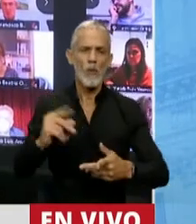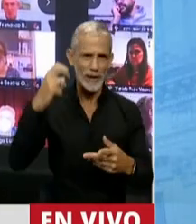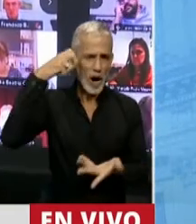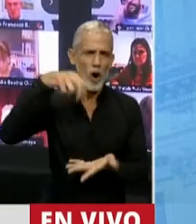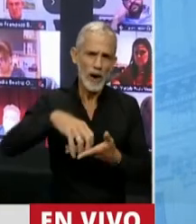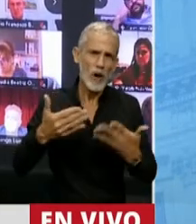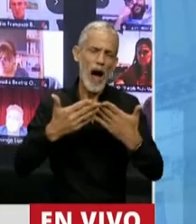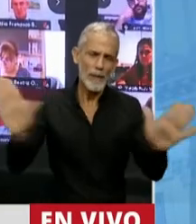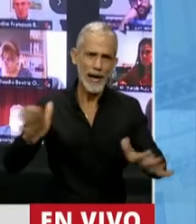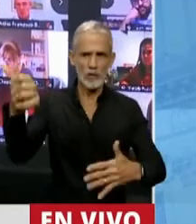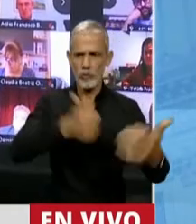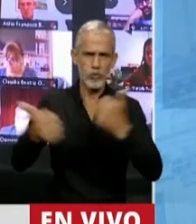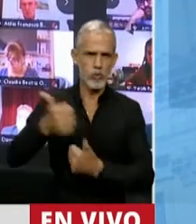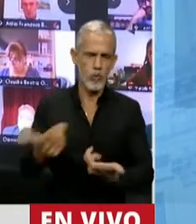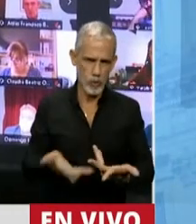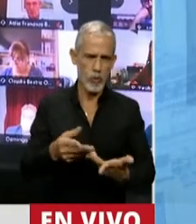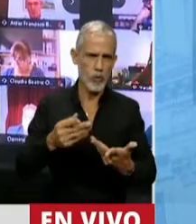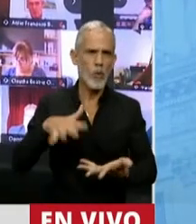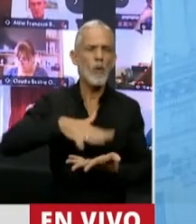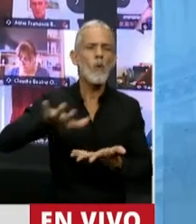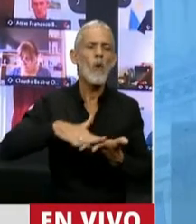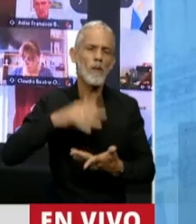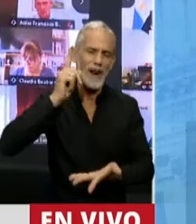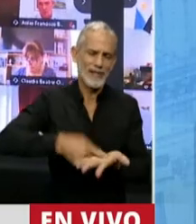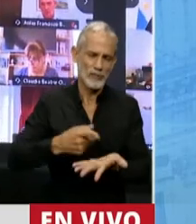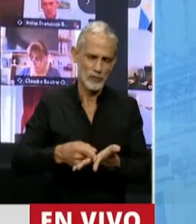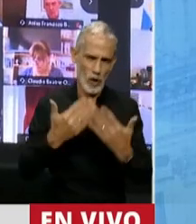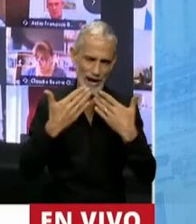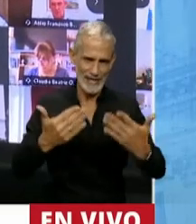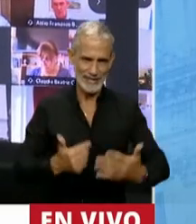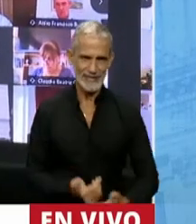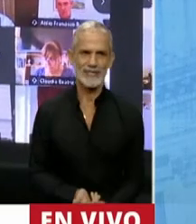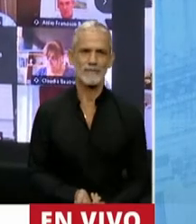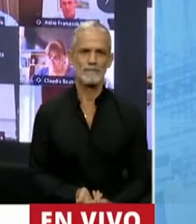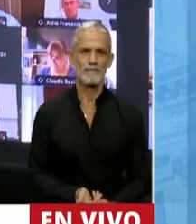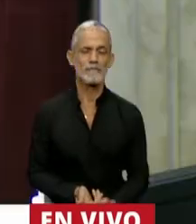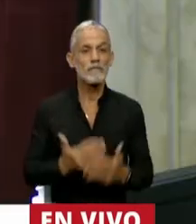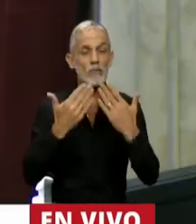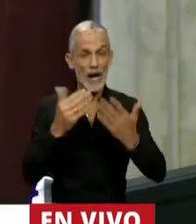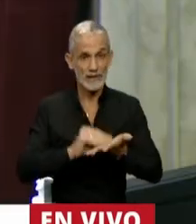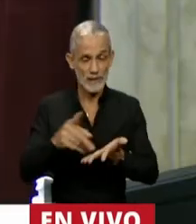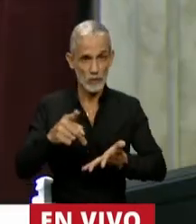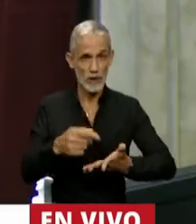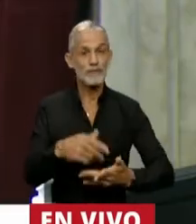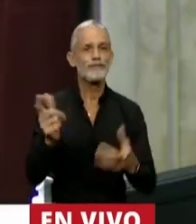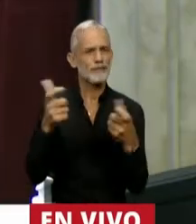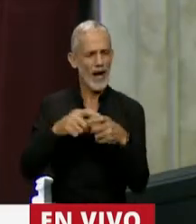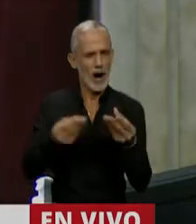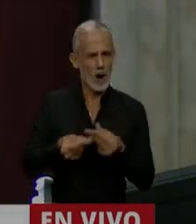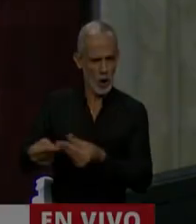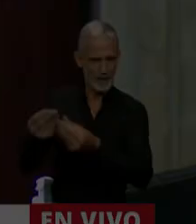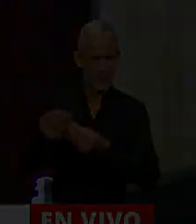Congreso de la Nación, el lugar del pueblo por antonomasia. Gracias, Presidenta. Gracias, Diputado. Pasa la Comisión de Asuntos